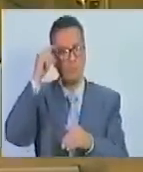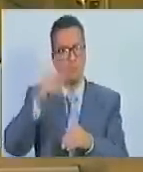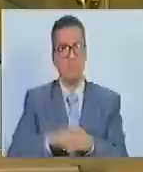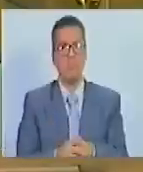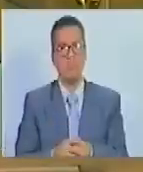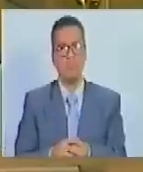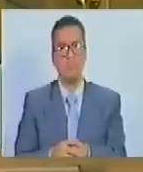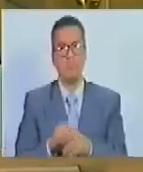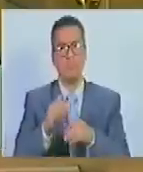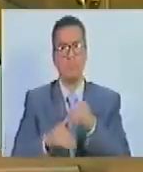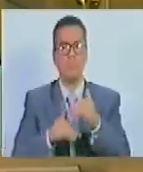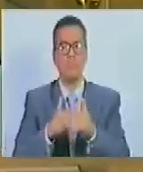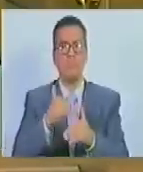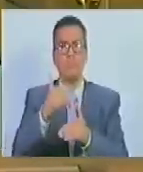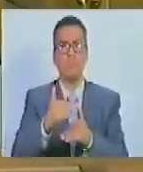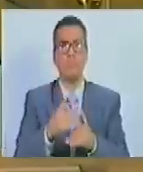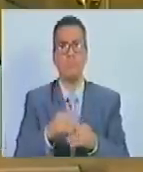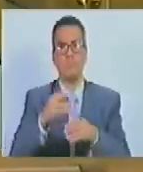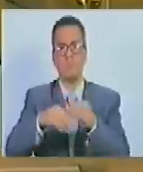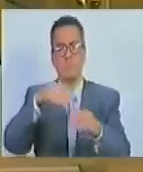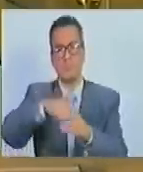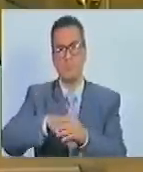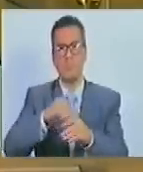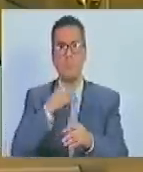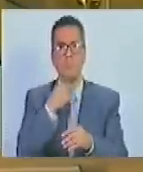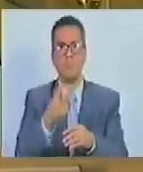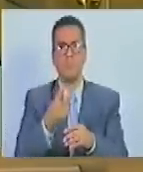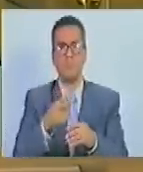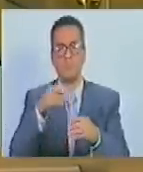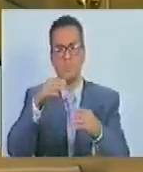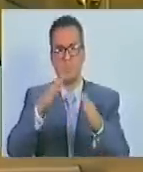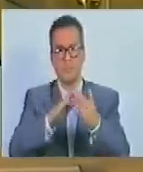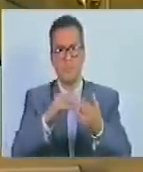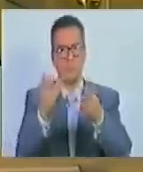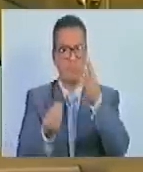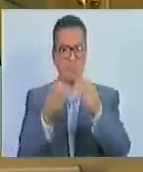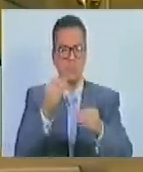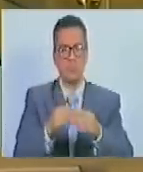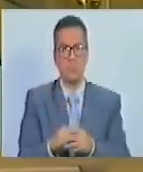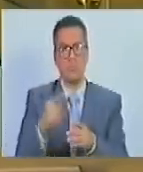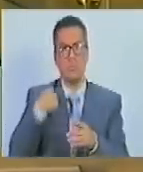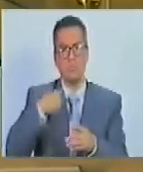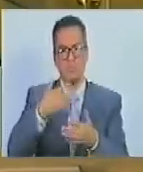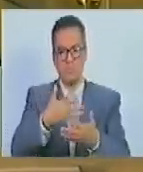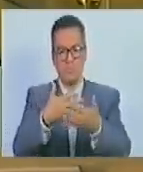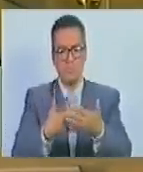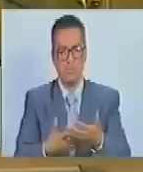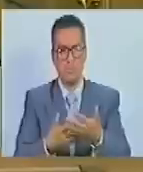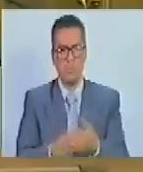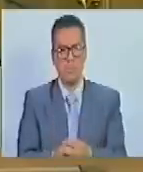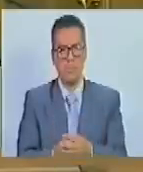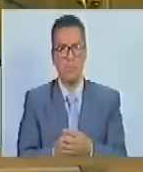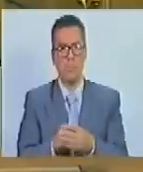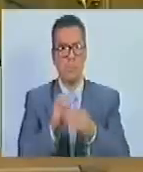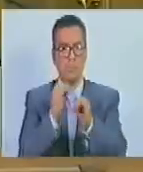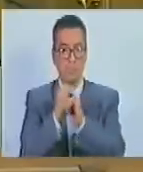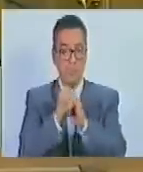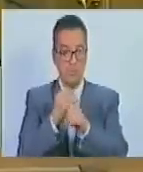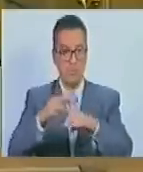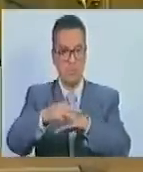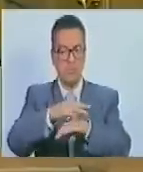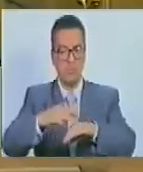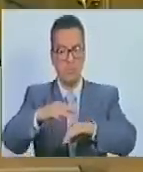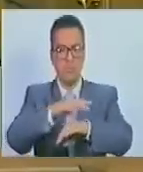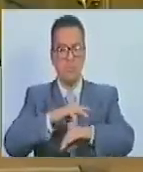posteriores al acto de votación de las vocerías del Consejo Comunal, deberá consignar por vía electrónica al Ministerio del